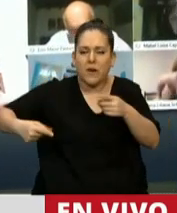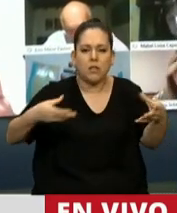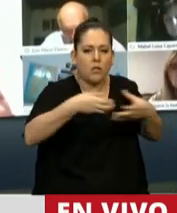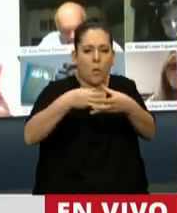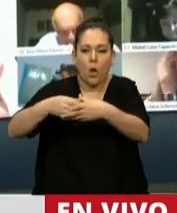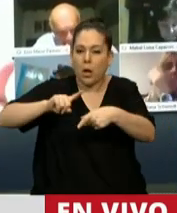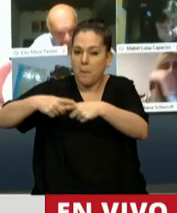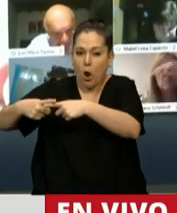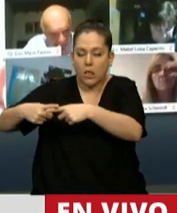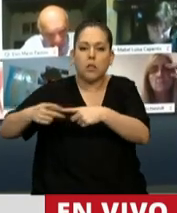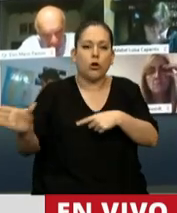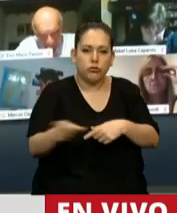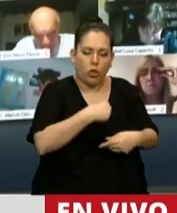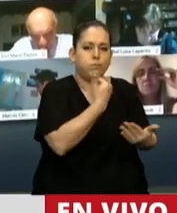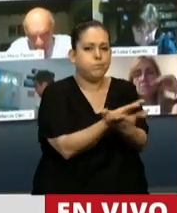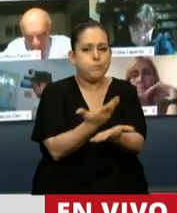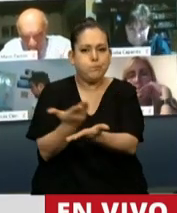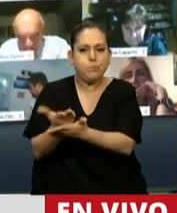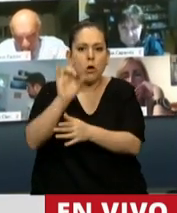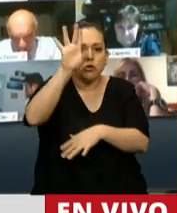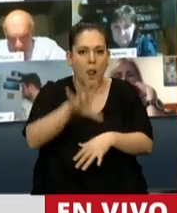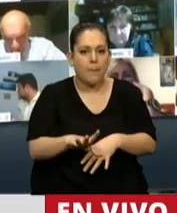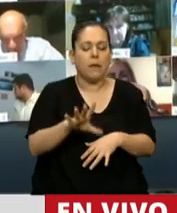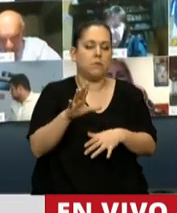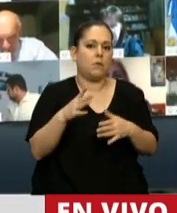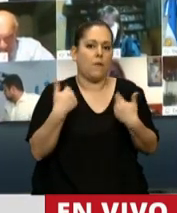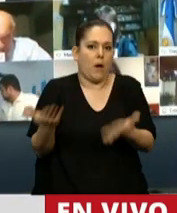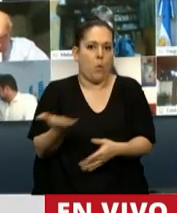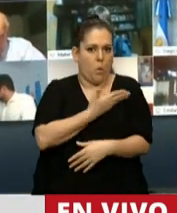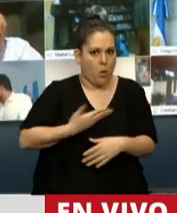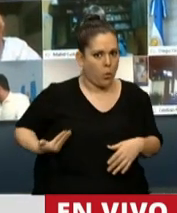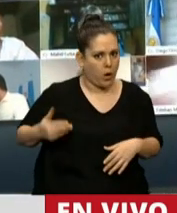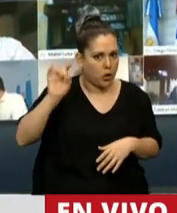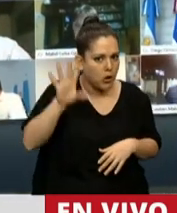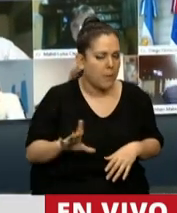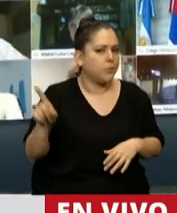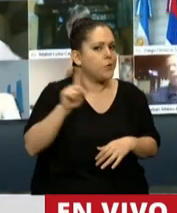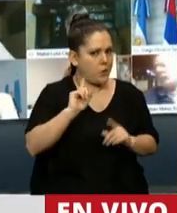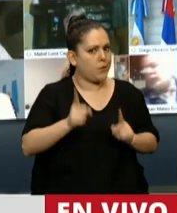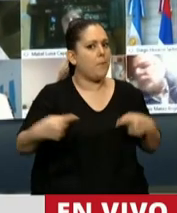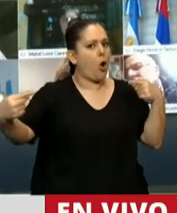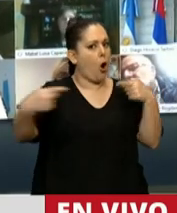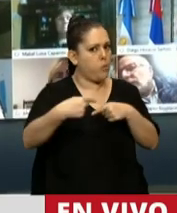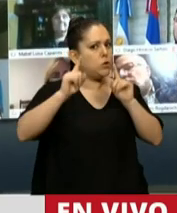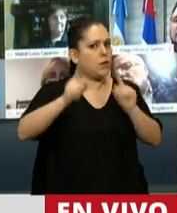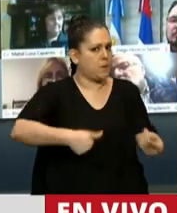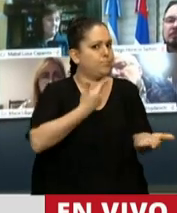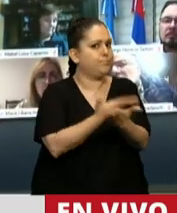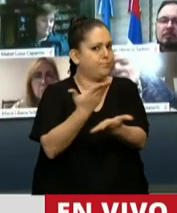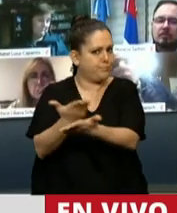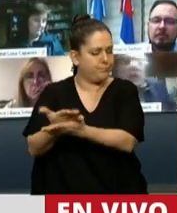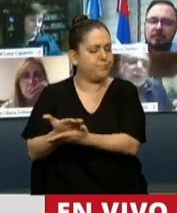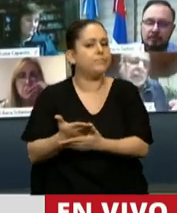políticos. No solo del oficialismo, sino también de la oposición. Esto nos muestra